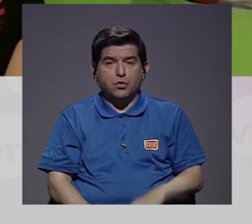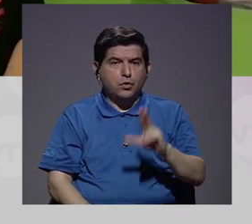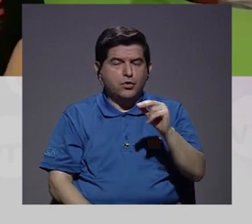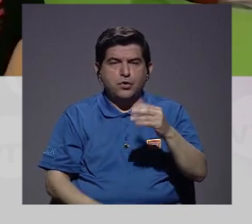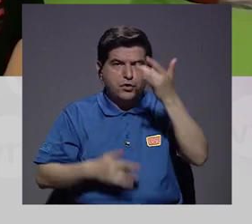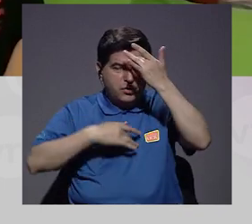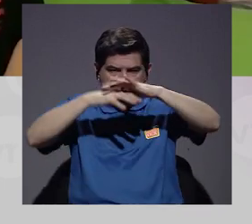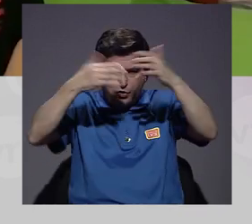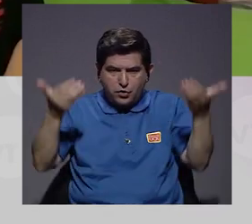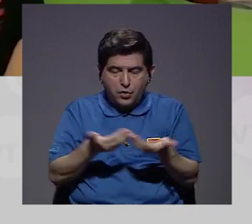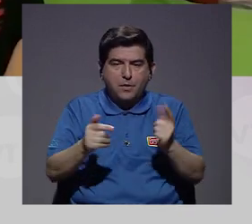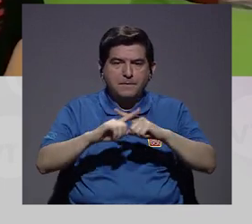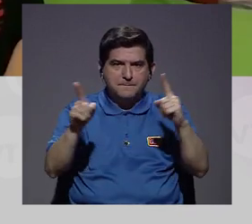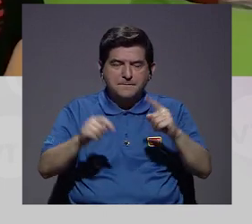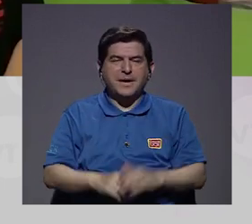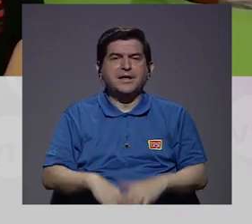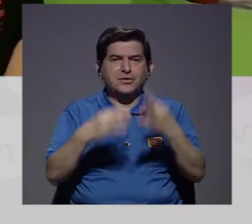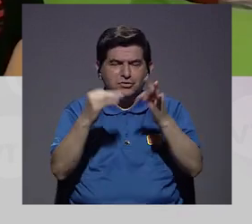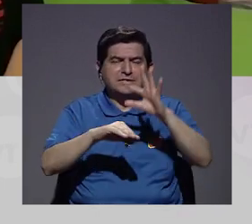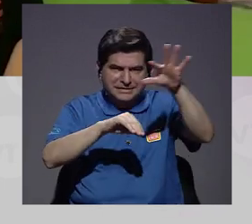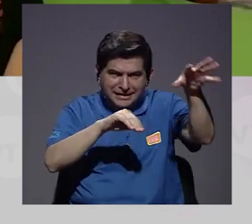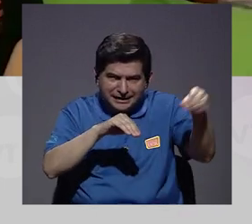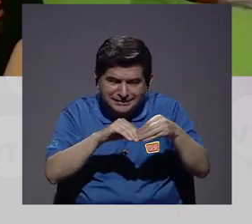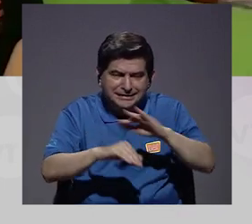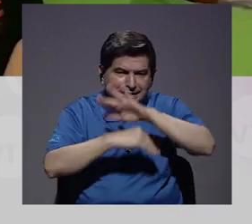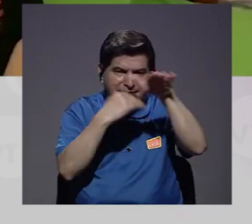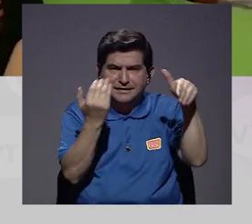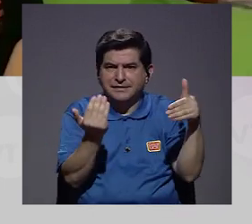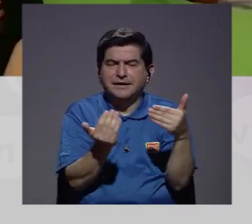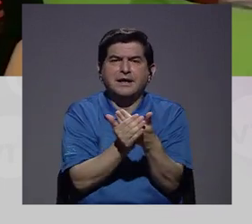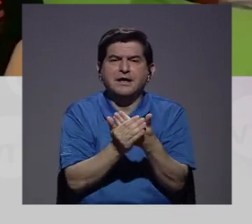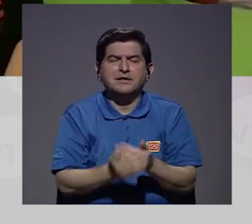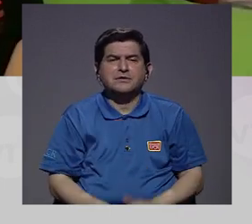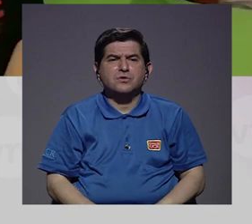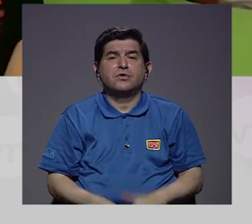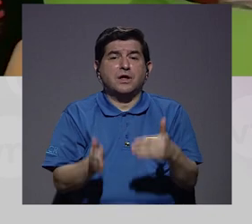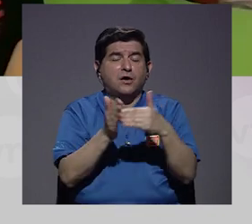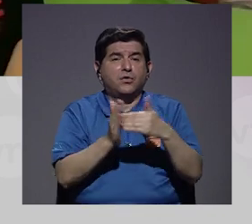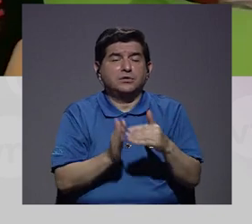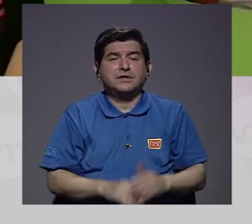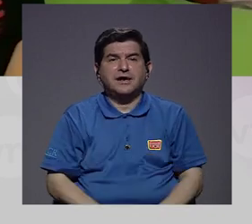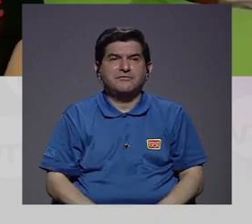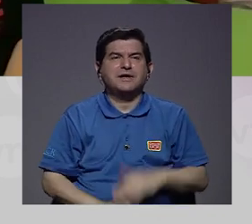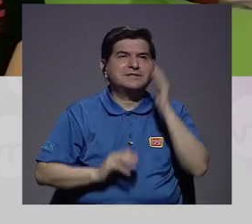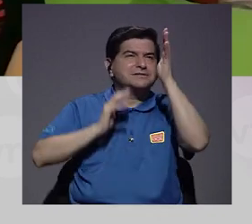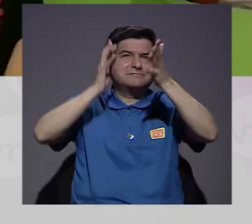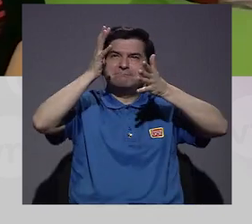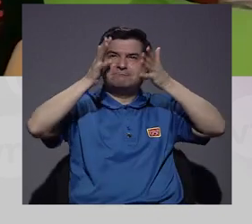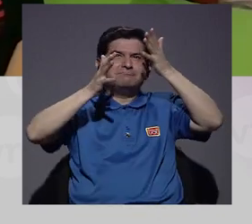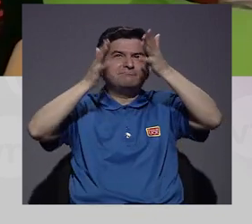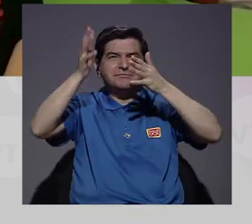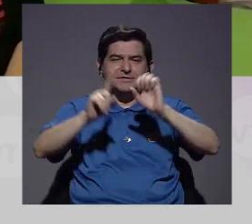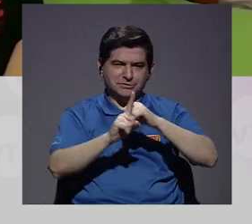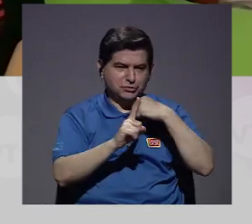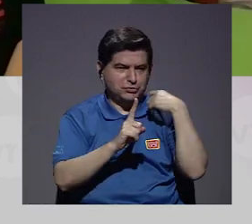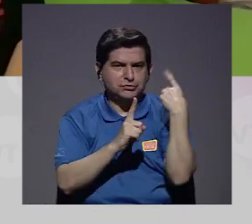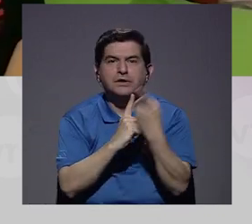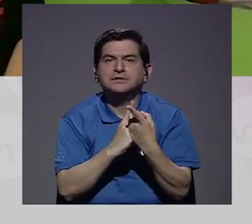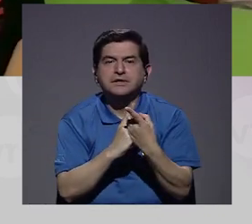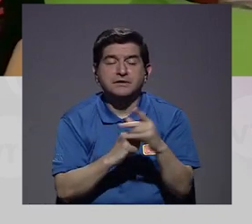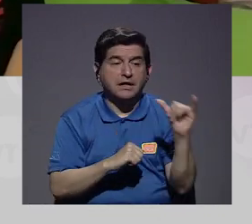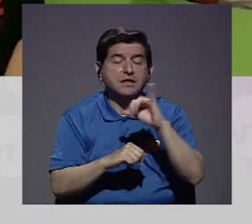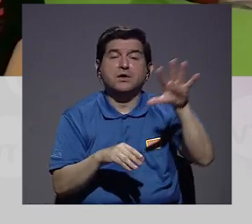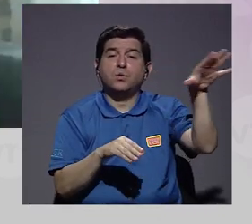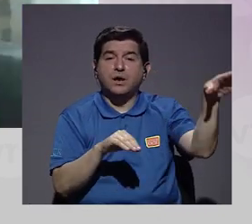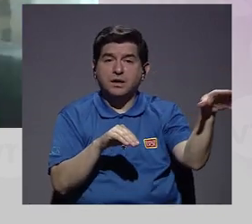durante la pandemia, por lo menos después de la pandemia, incorporemos en toda esta reformulación o reinvención de la